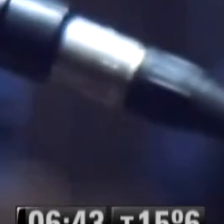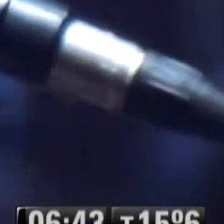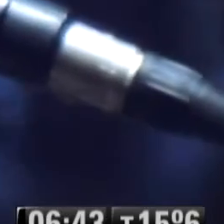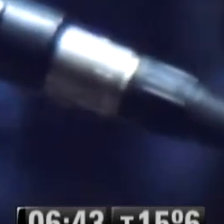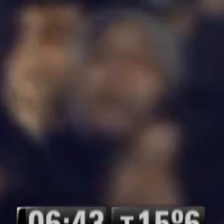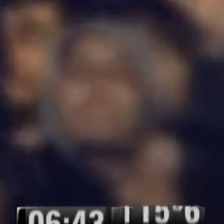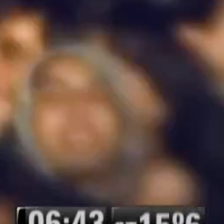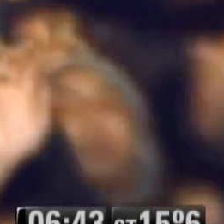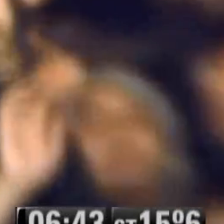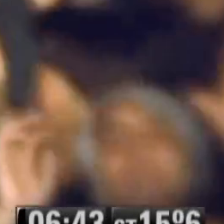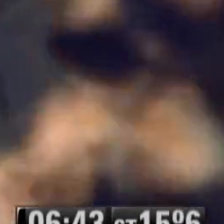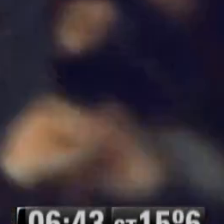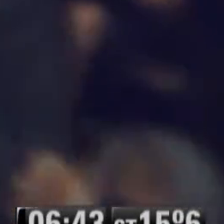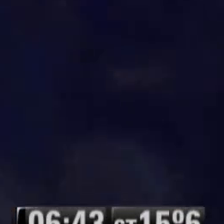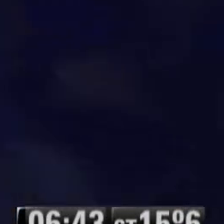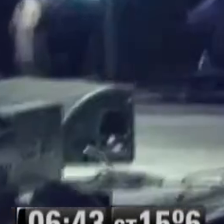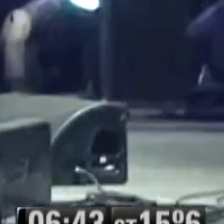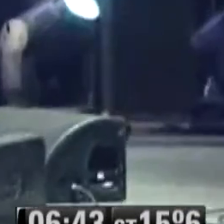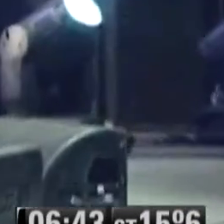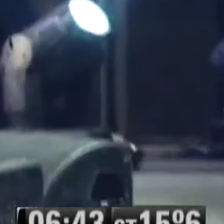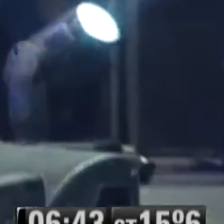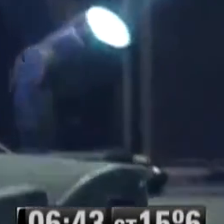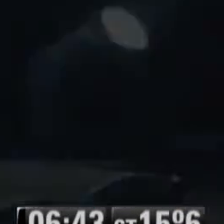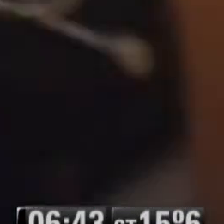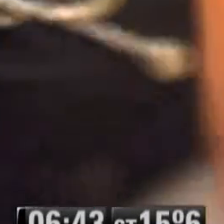también a veces me empujo.